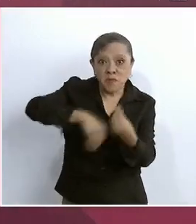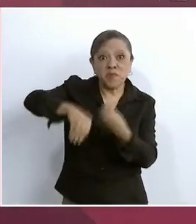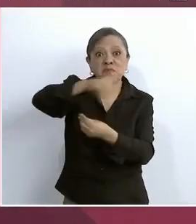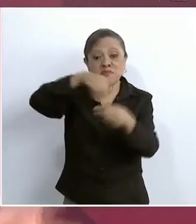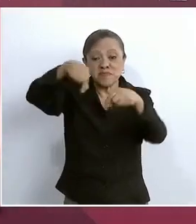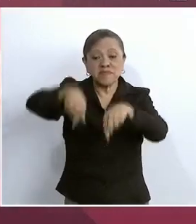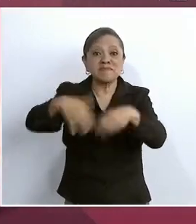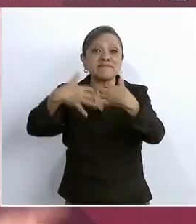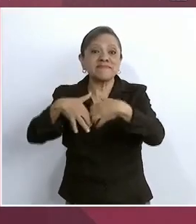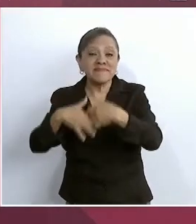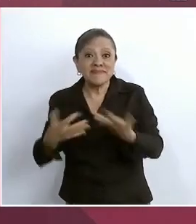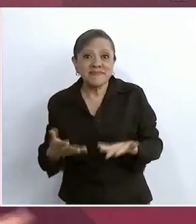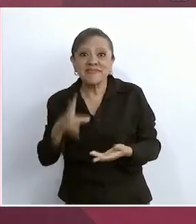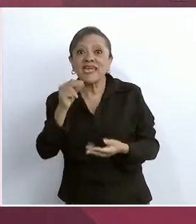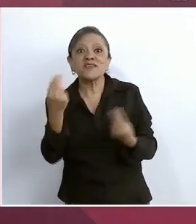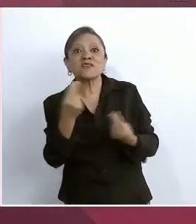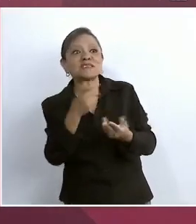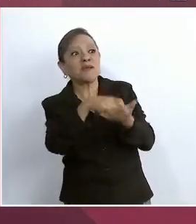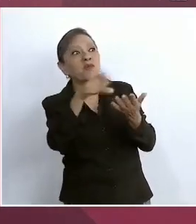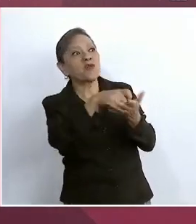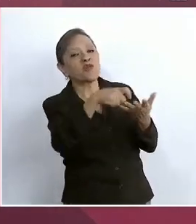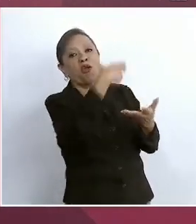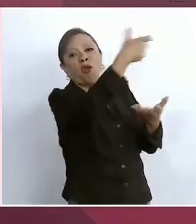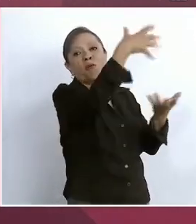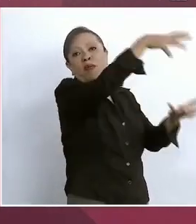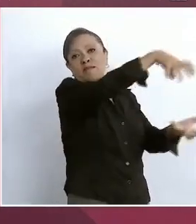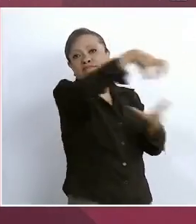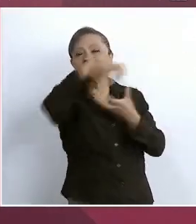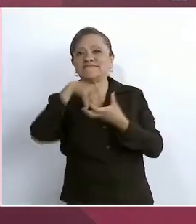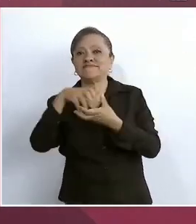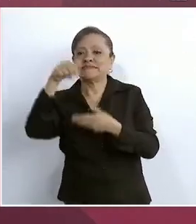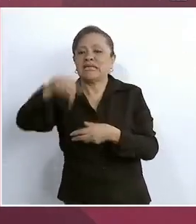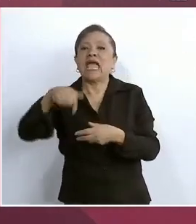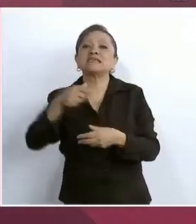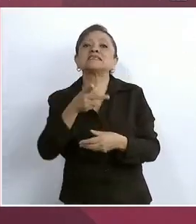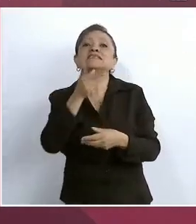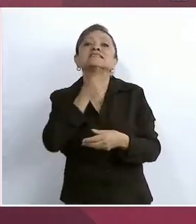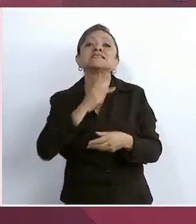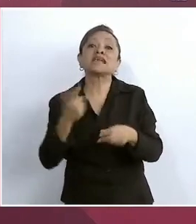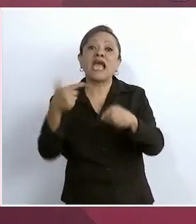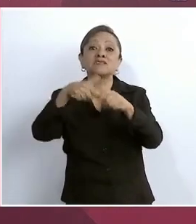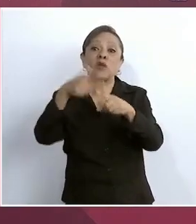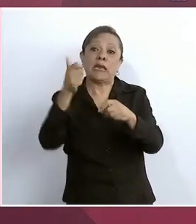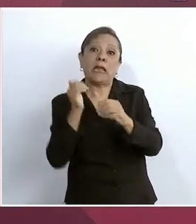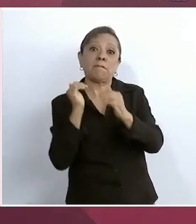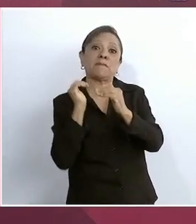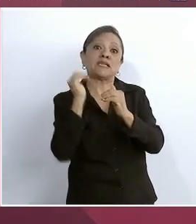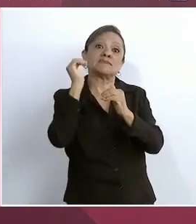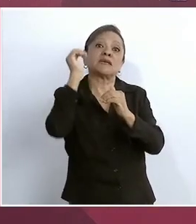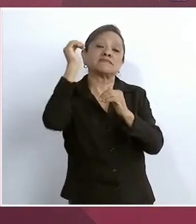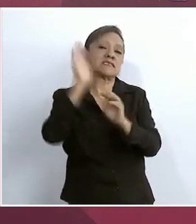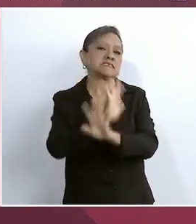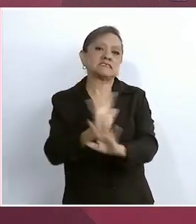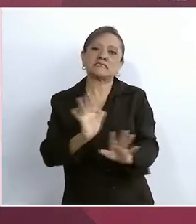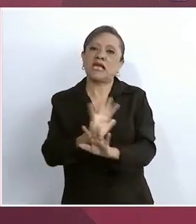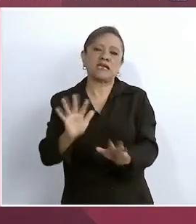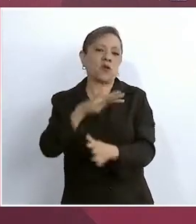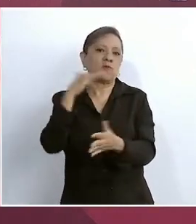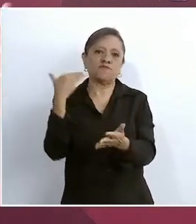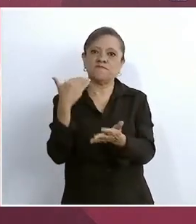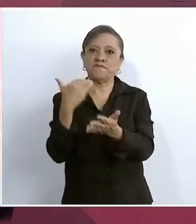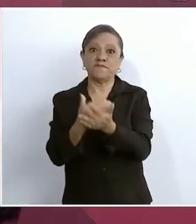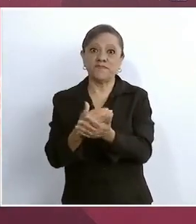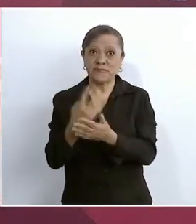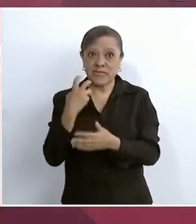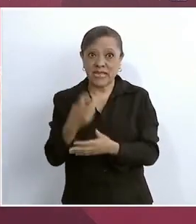Pues que no aumenta el precio de las gasolinas y esto